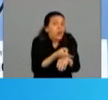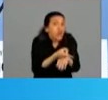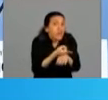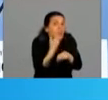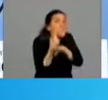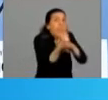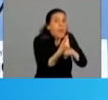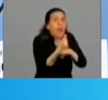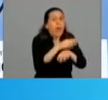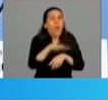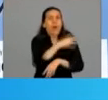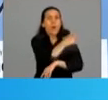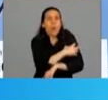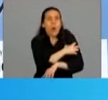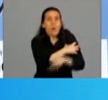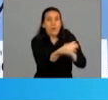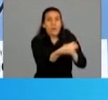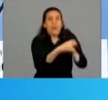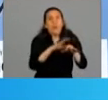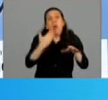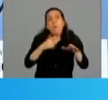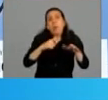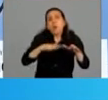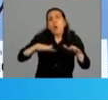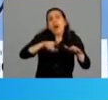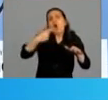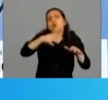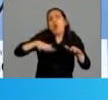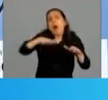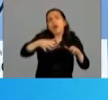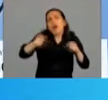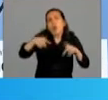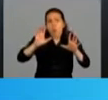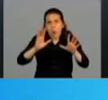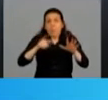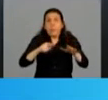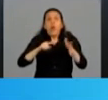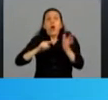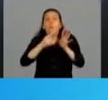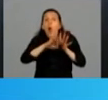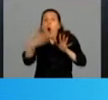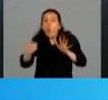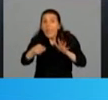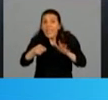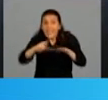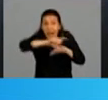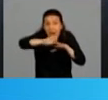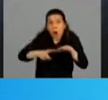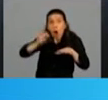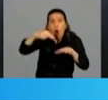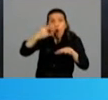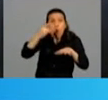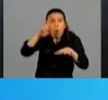populares. El resto, en el resto de la ciudad. La mayoría. Y en el caso de la provincia de Buenos Aires, en el conurbano,